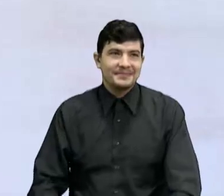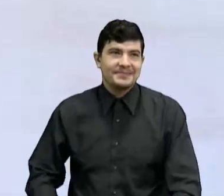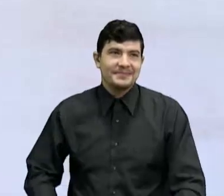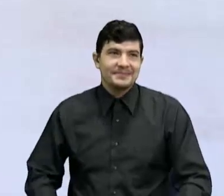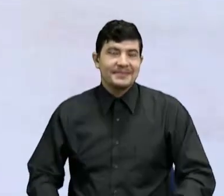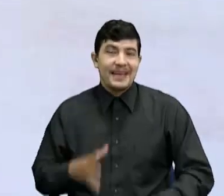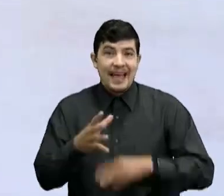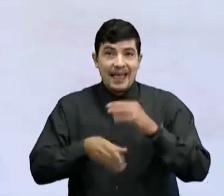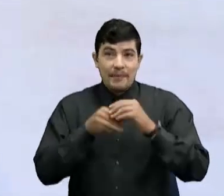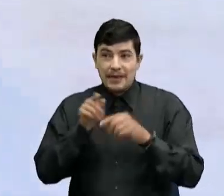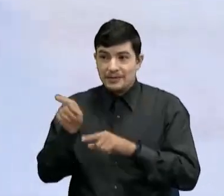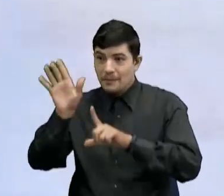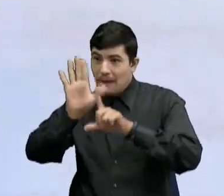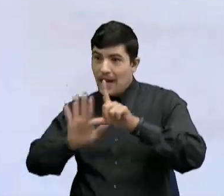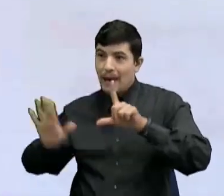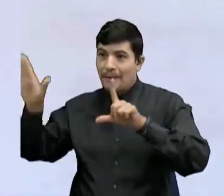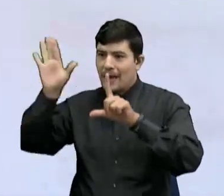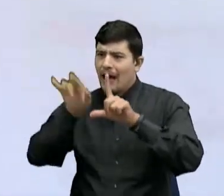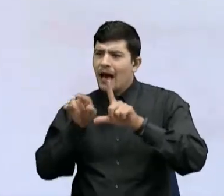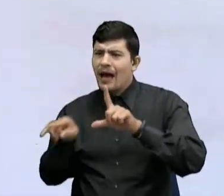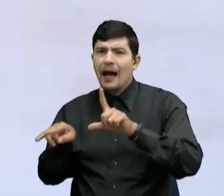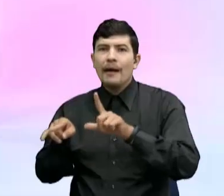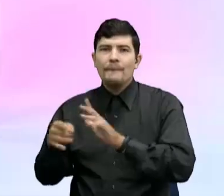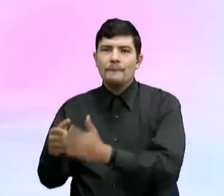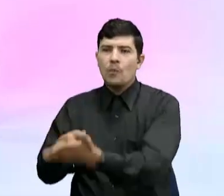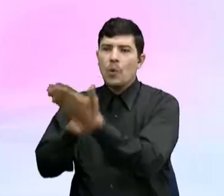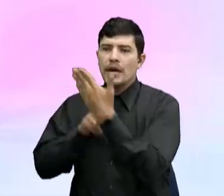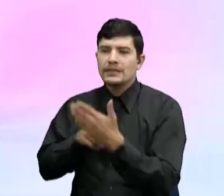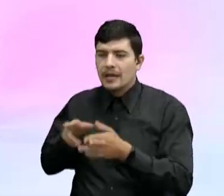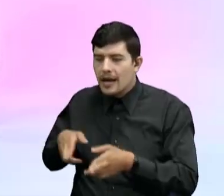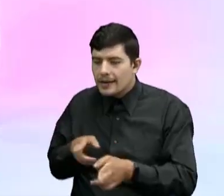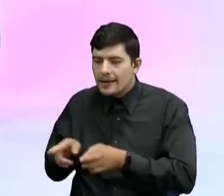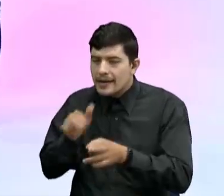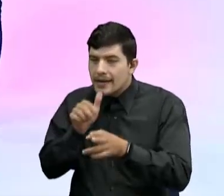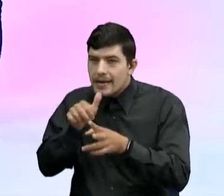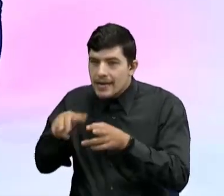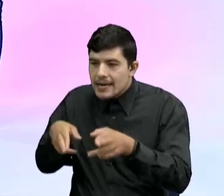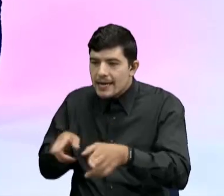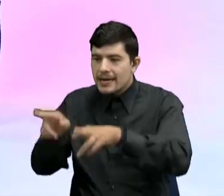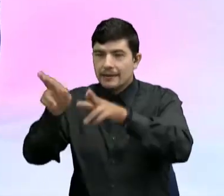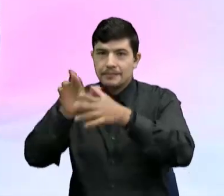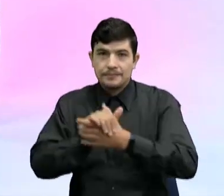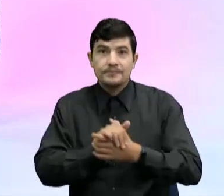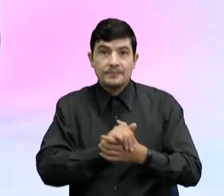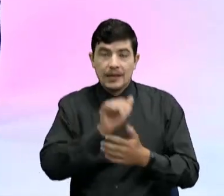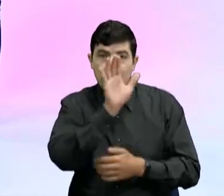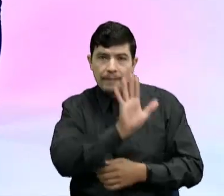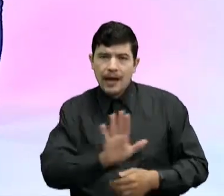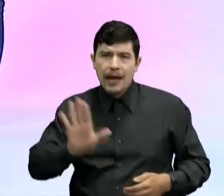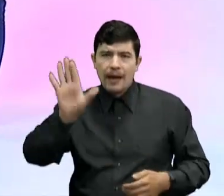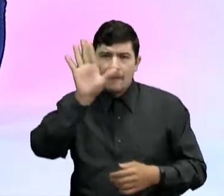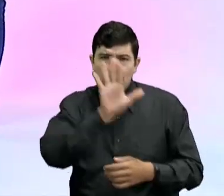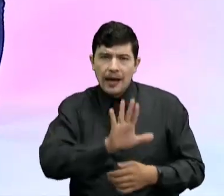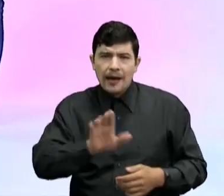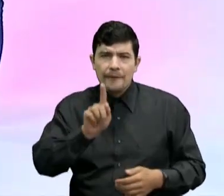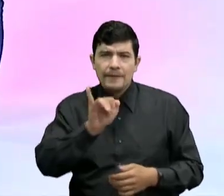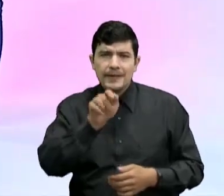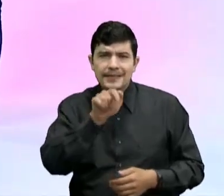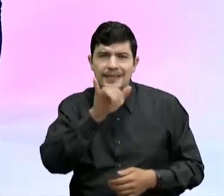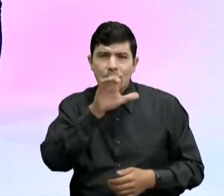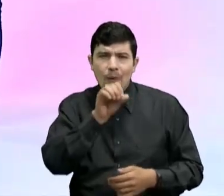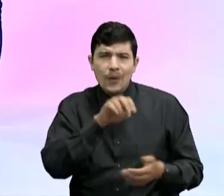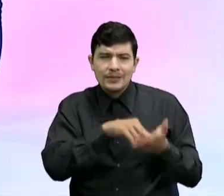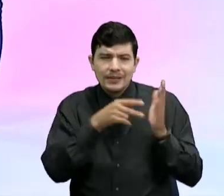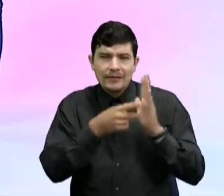Mapa hidrográfico, el que representa los ríos Mapa físico, el que representa todo el relieve